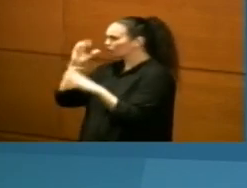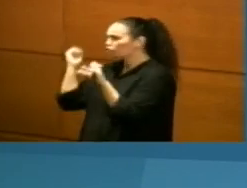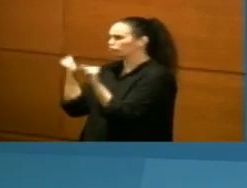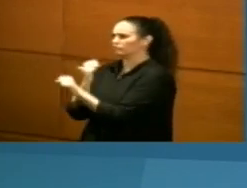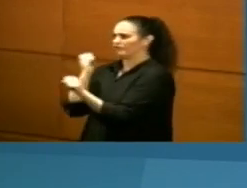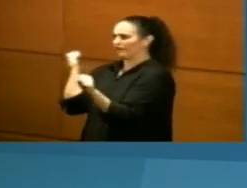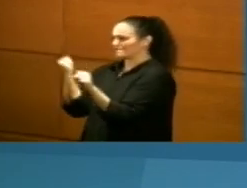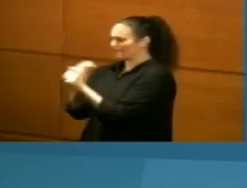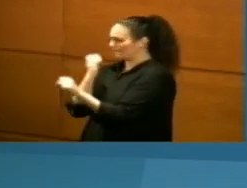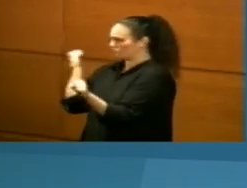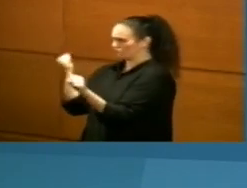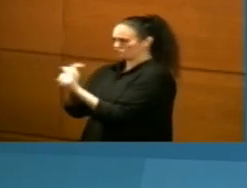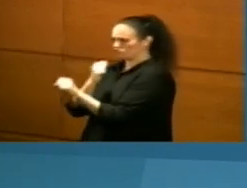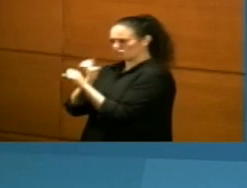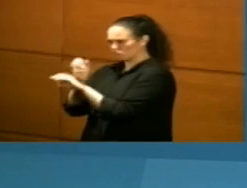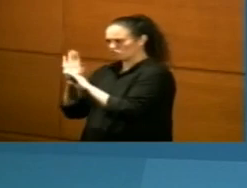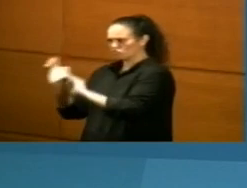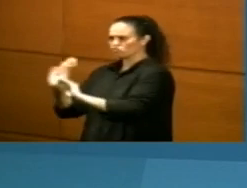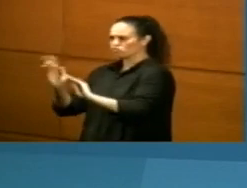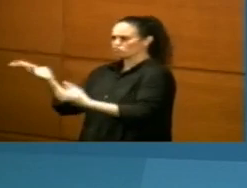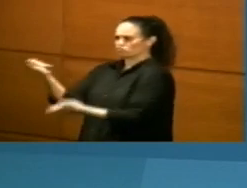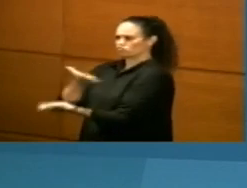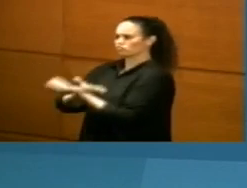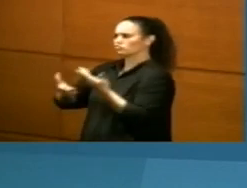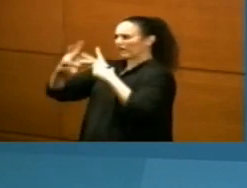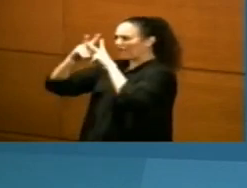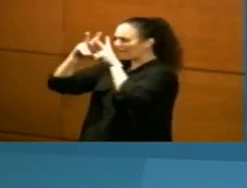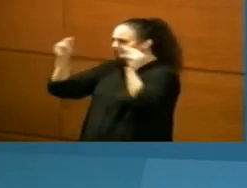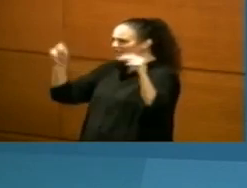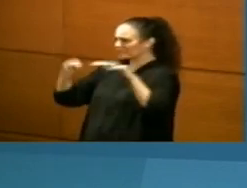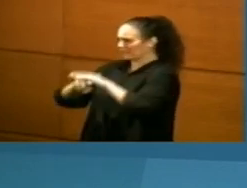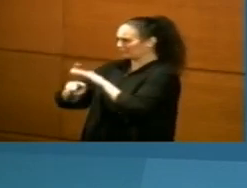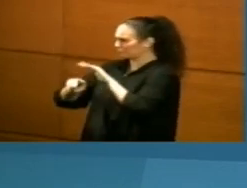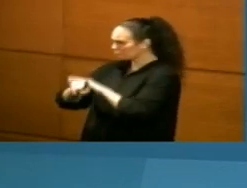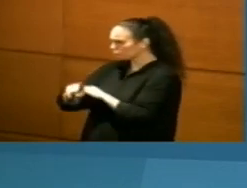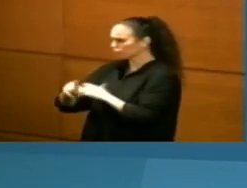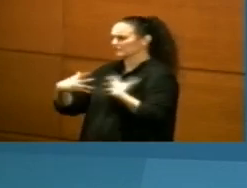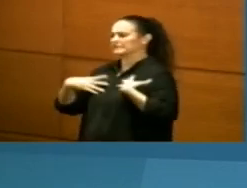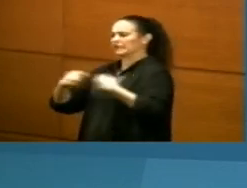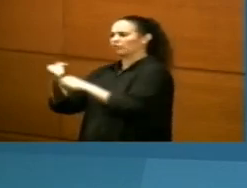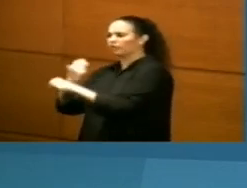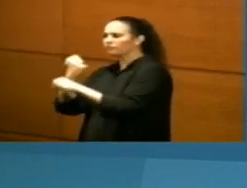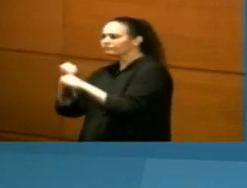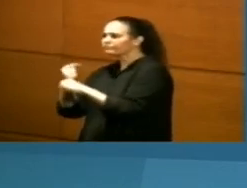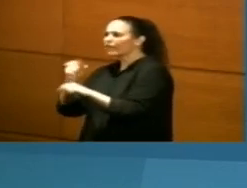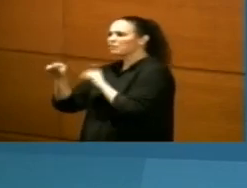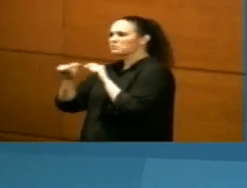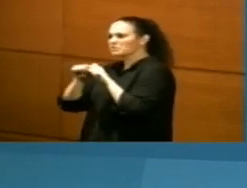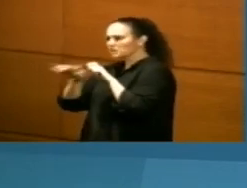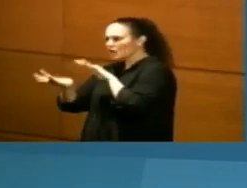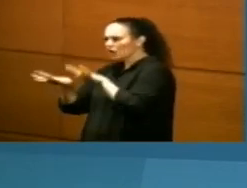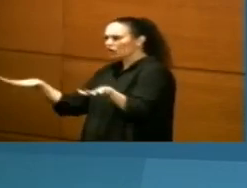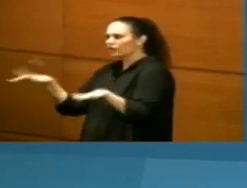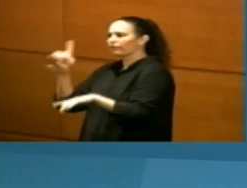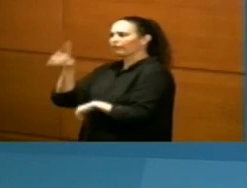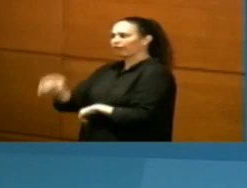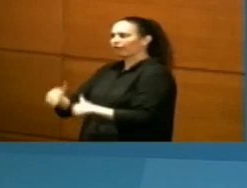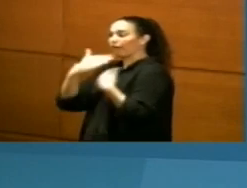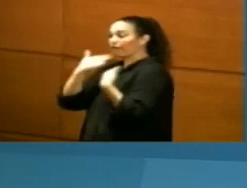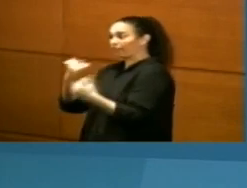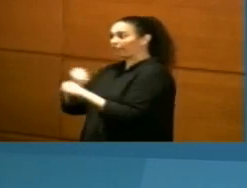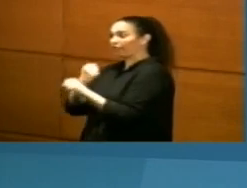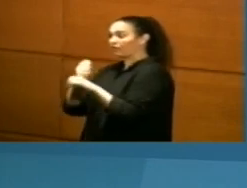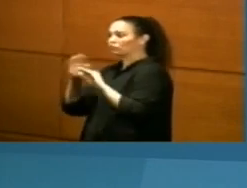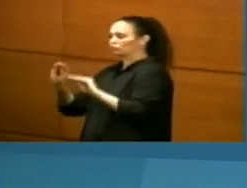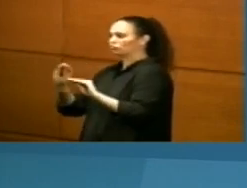asociado y en colaboración con enfermeras gestoras, salud laboral, epidemiología, se está logrando identificar